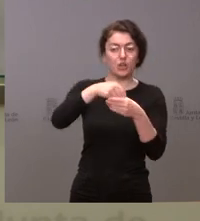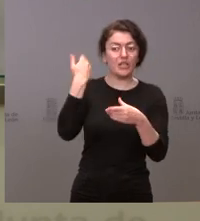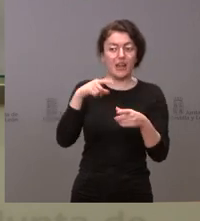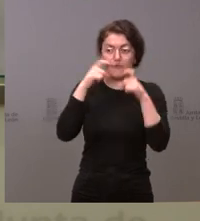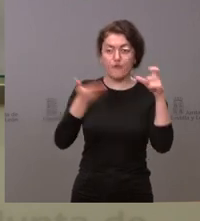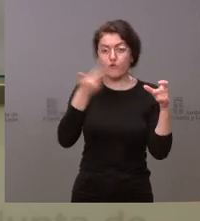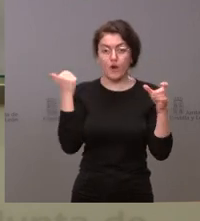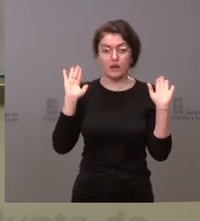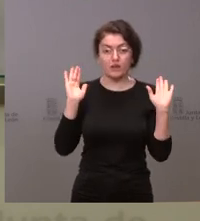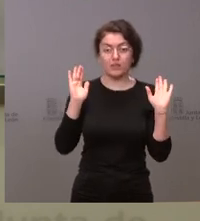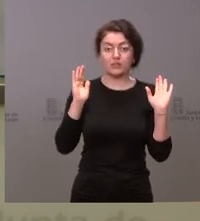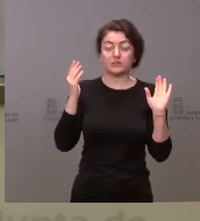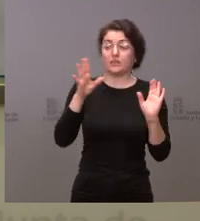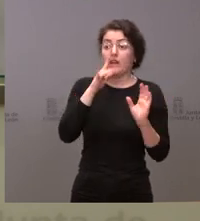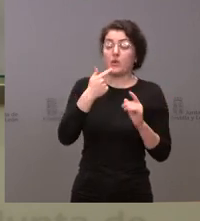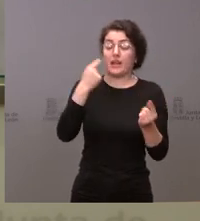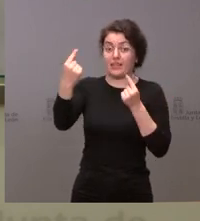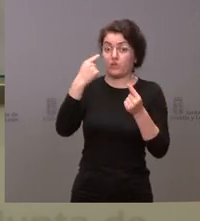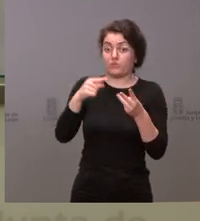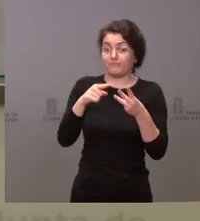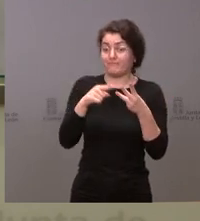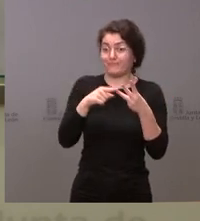acaba de comunicar, no sé cuál es su postura. Gracias.